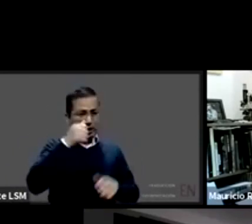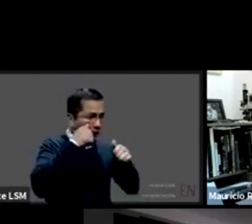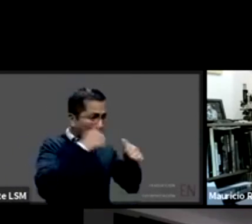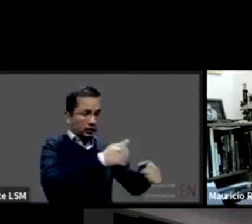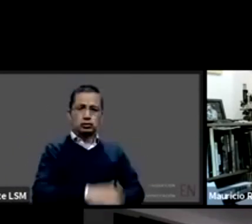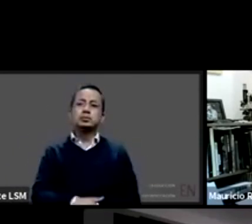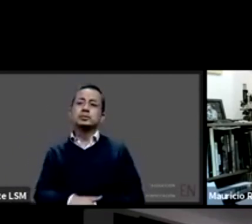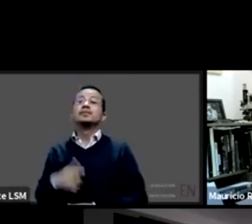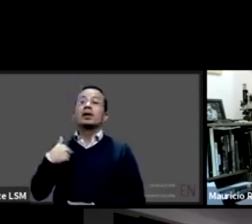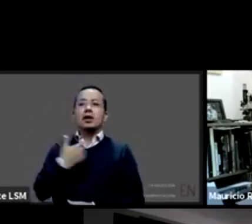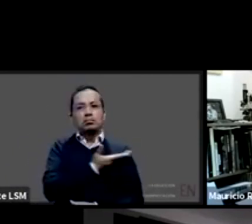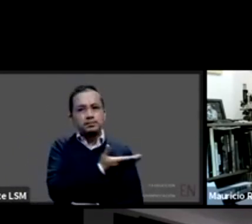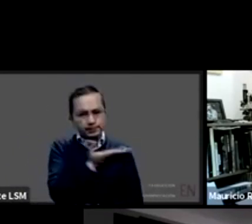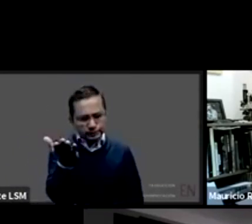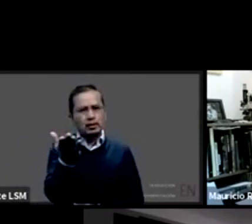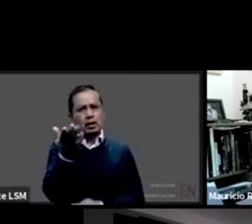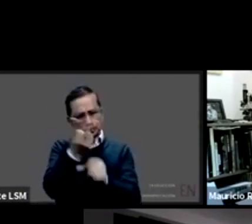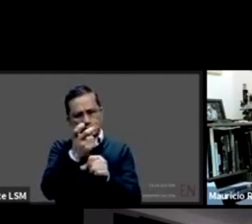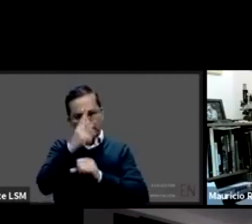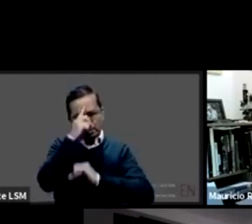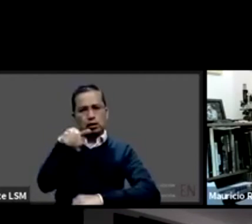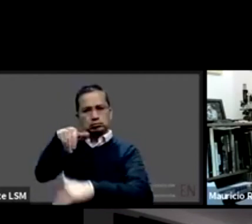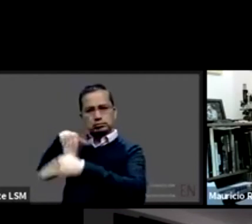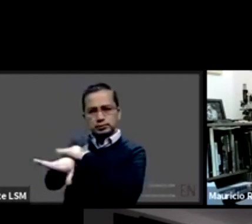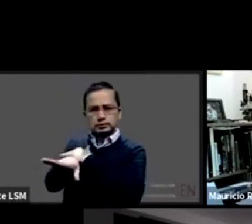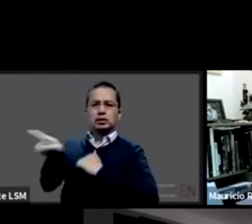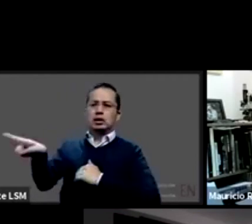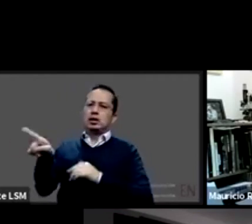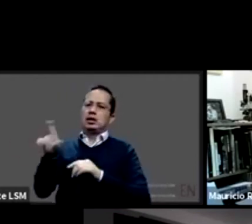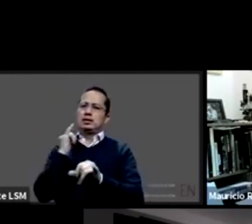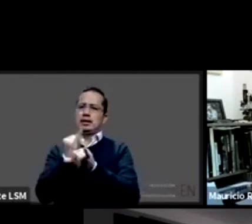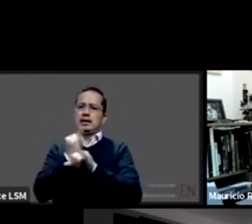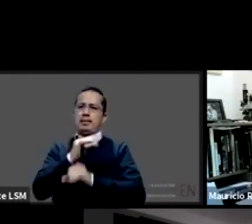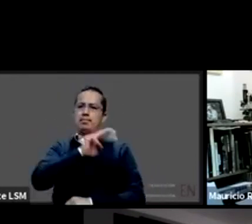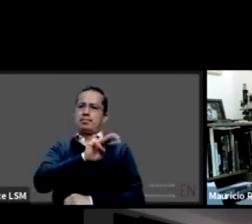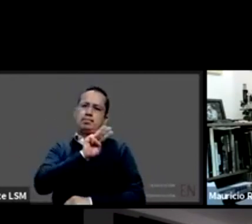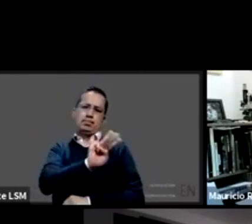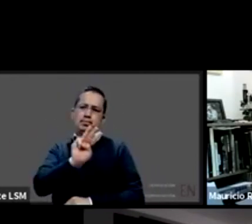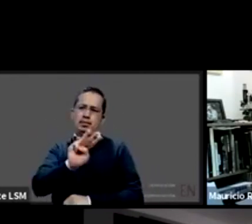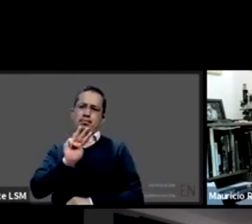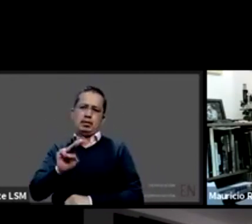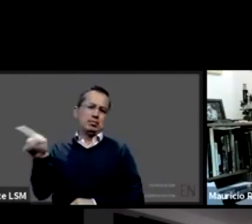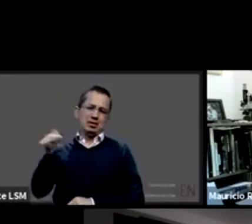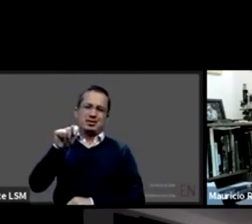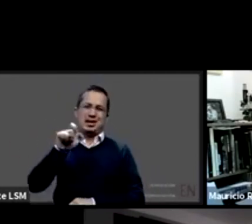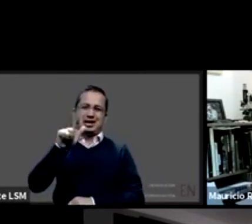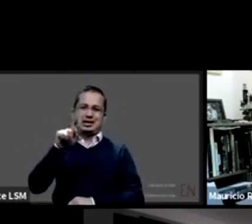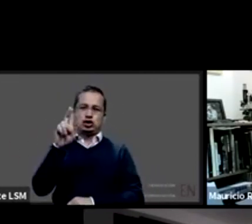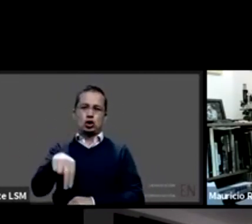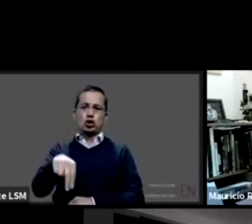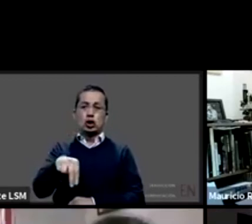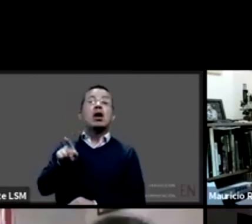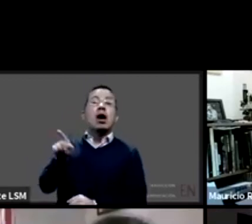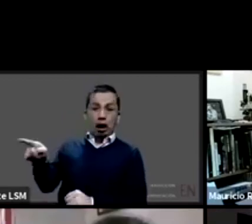todas y todos a visitar la página web de teletón en donde hay material súper